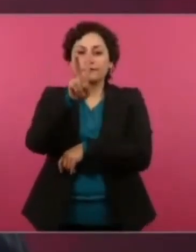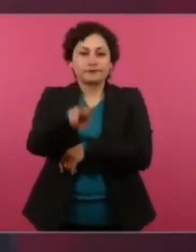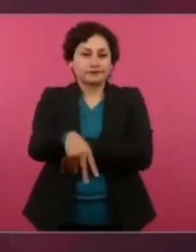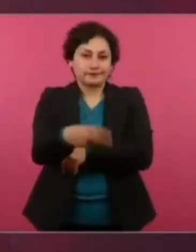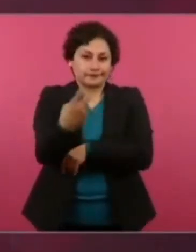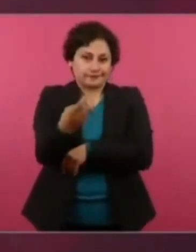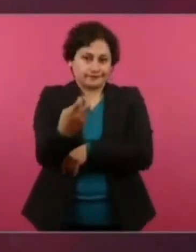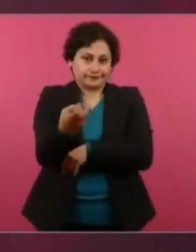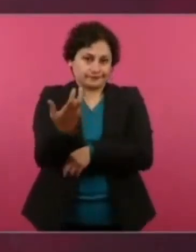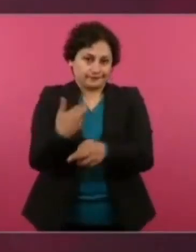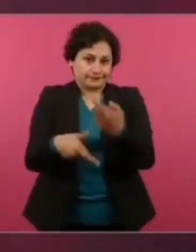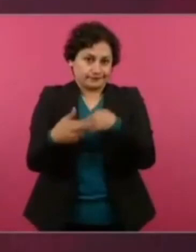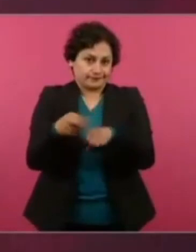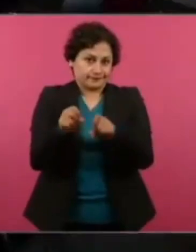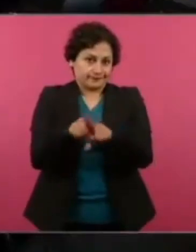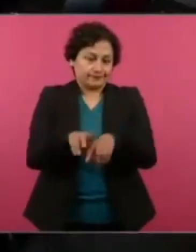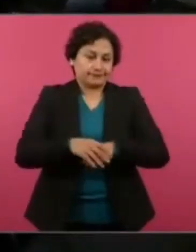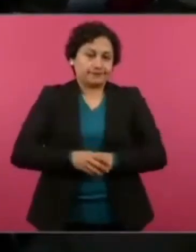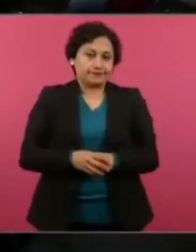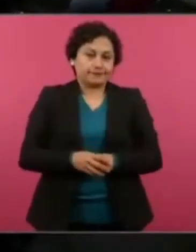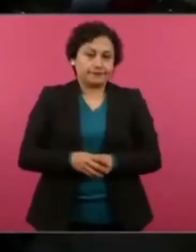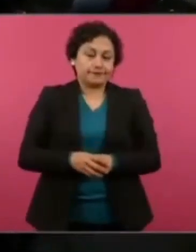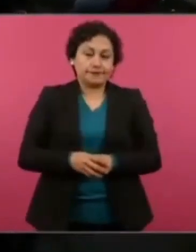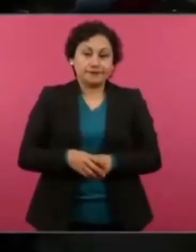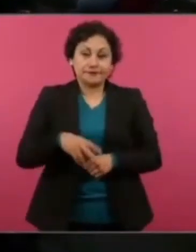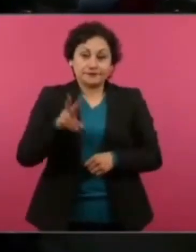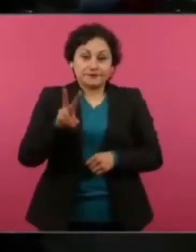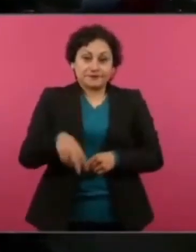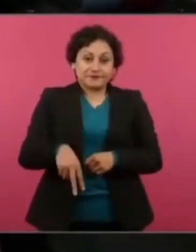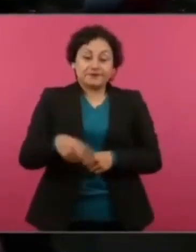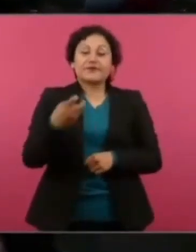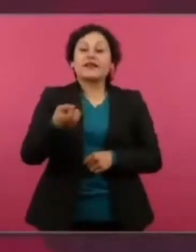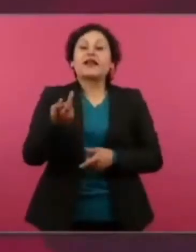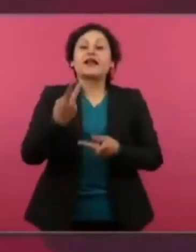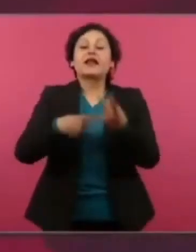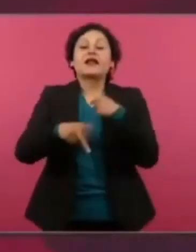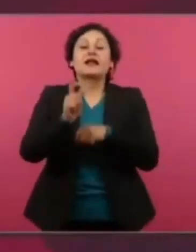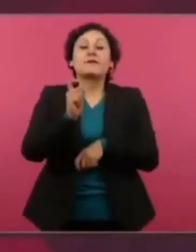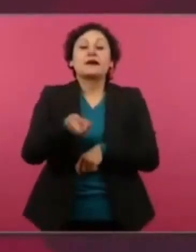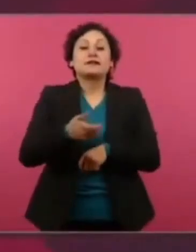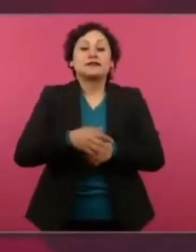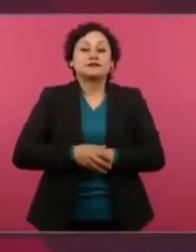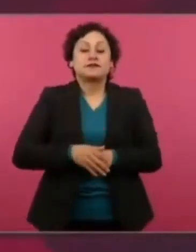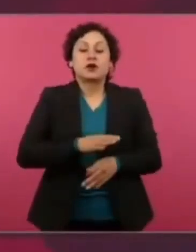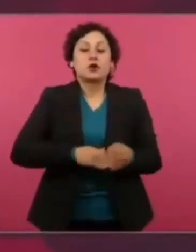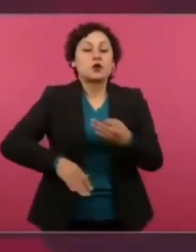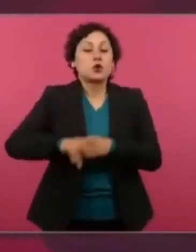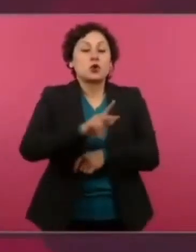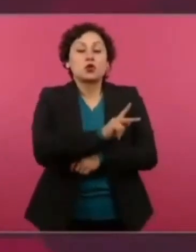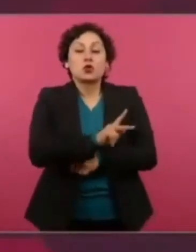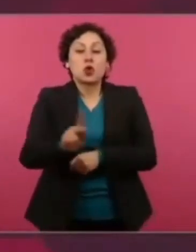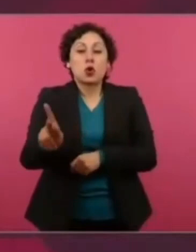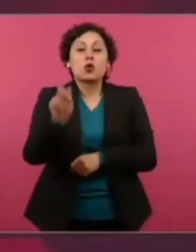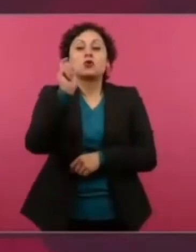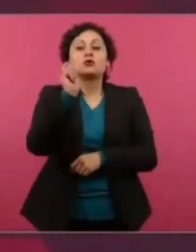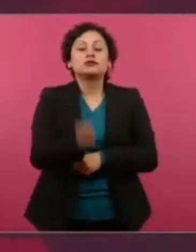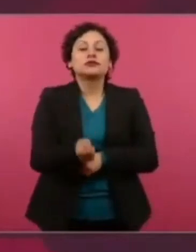Y entonces todos en coro seguirían